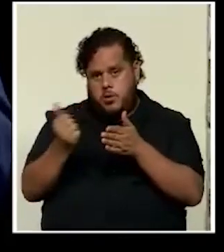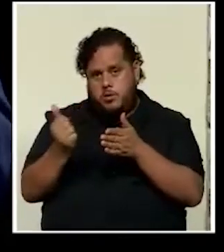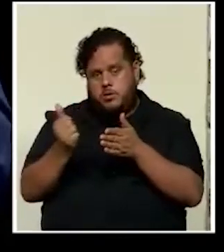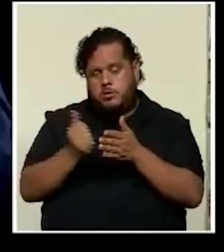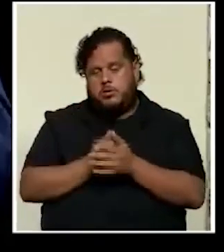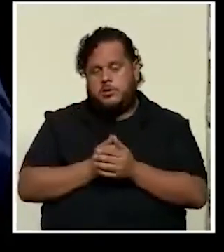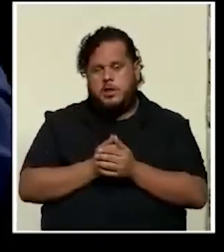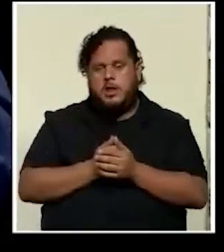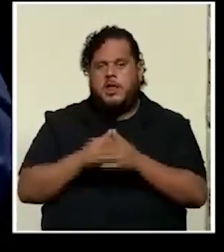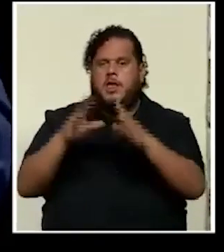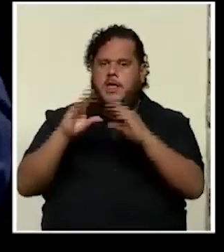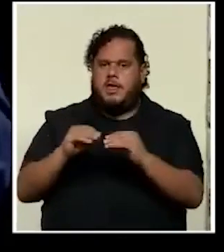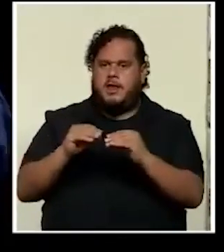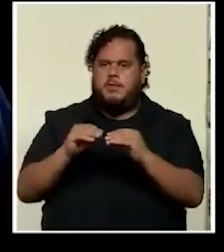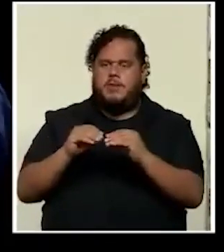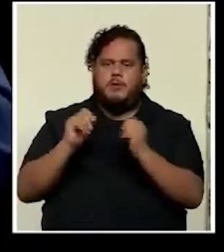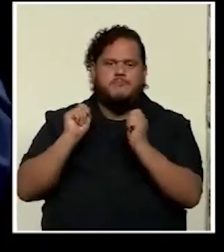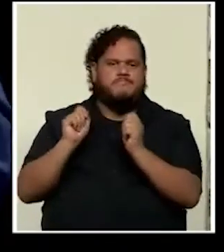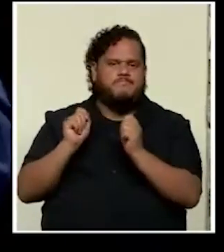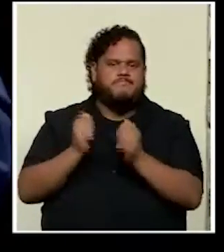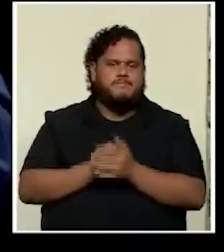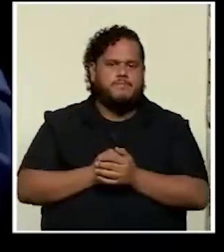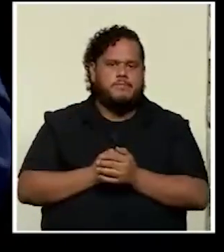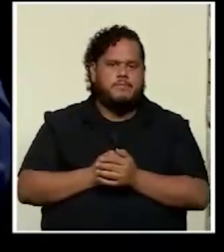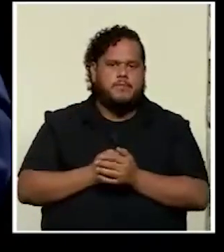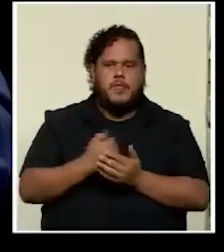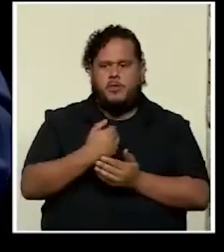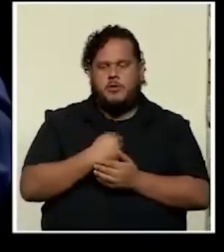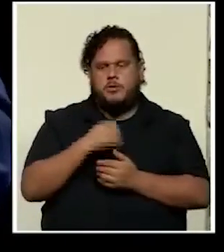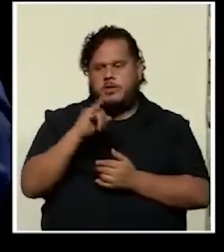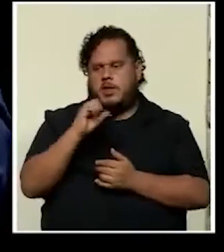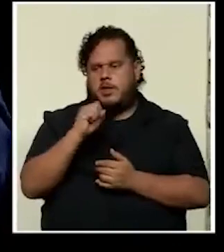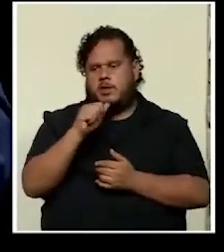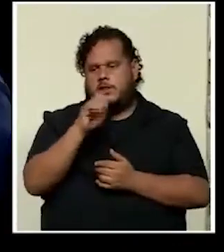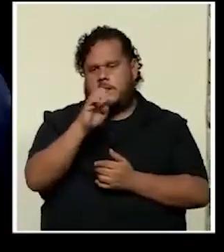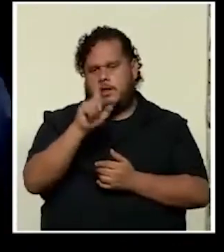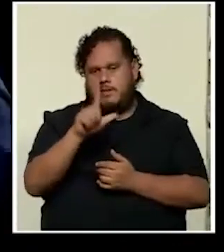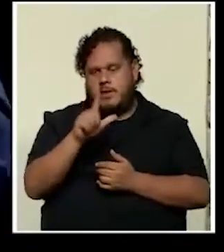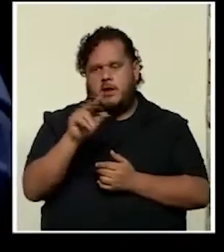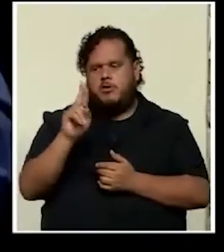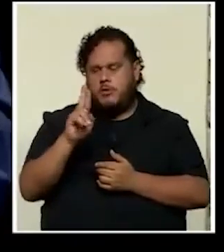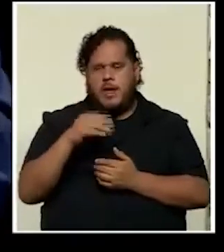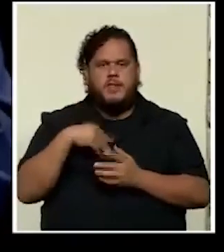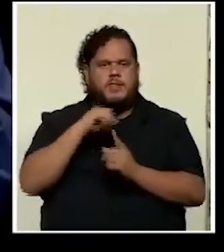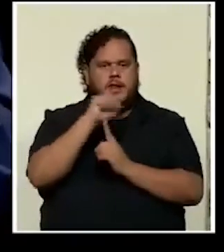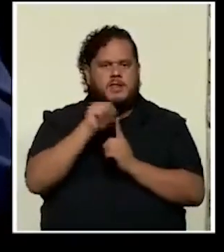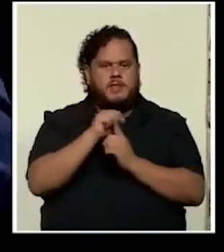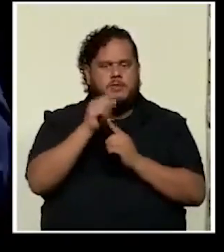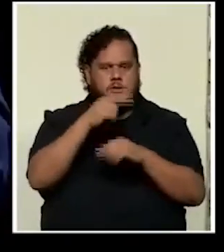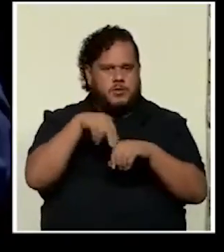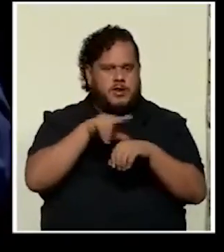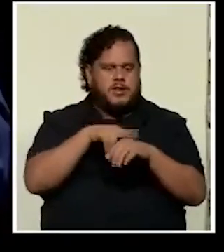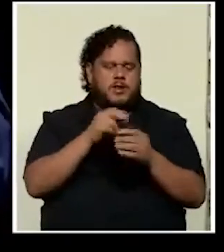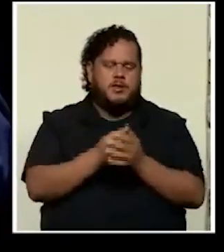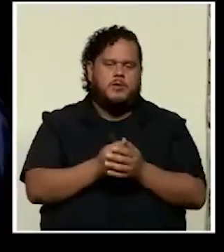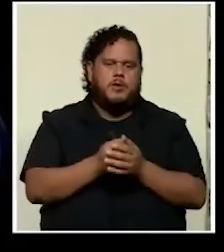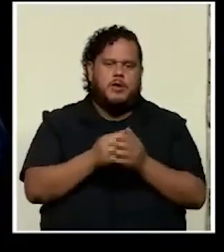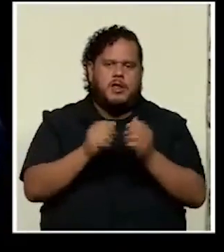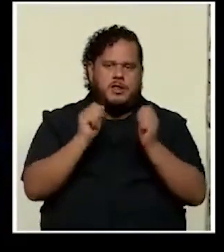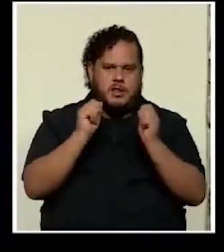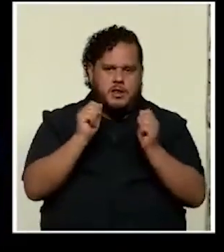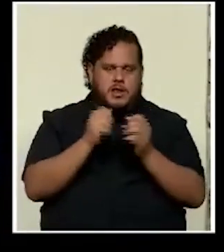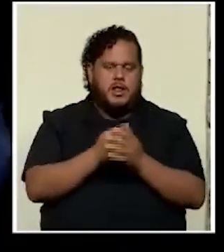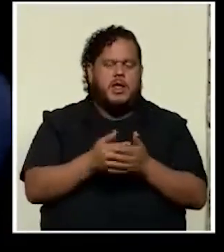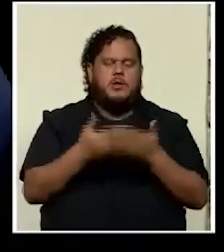en el apagón educativo tuvimos a Isabel Román del Estado de la Nación muchas gracias Isabel por haber estado con nosotros